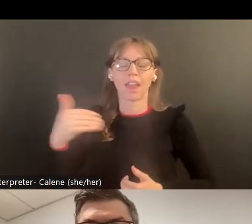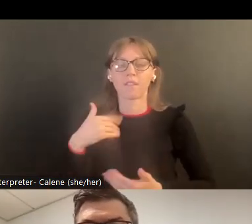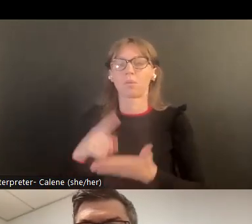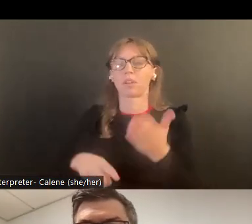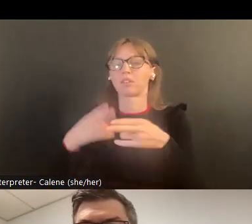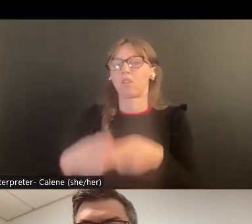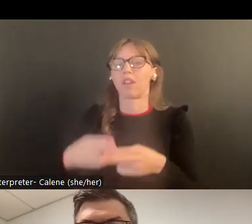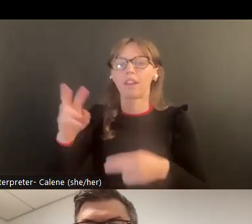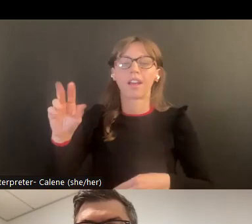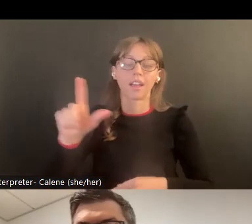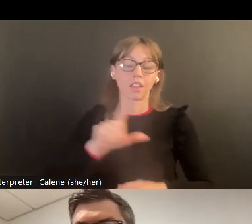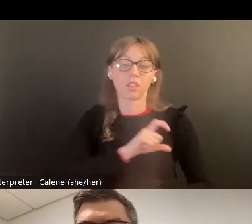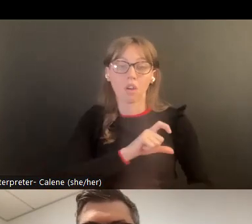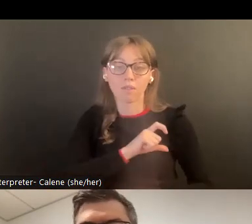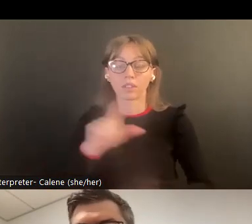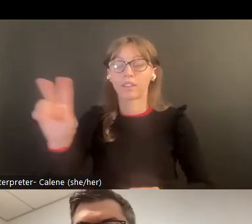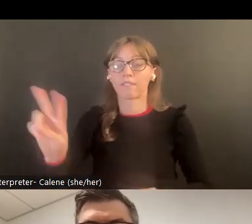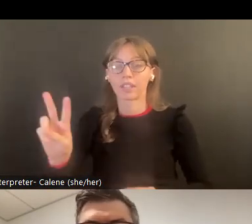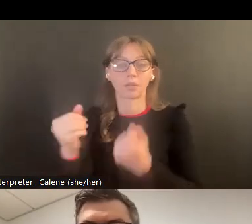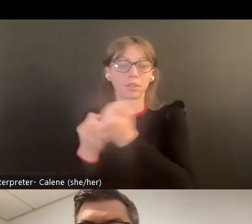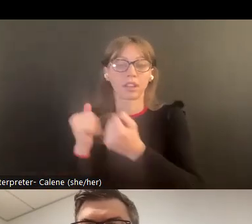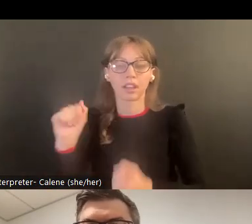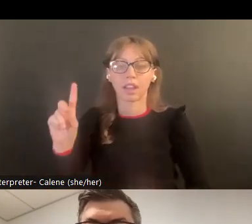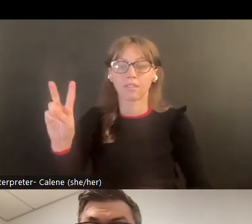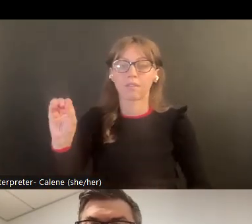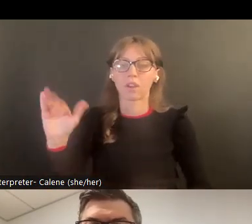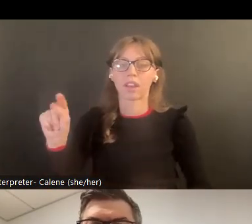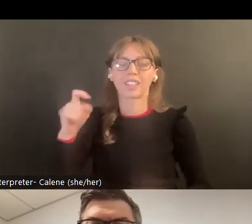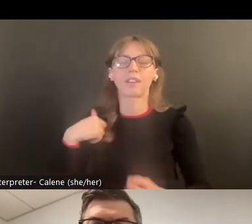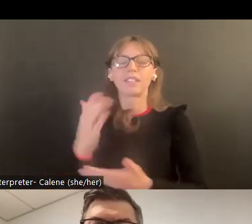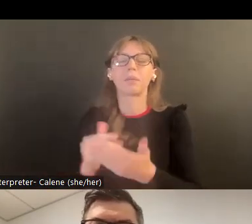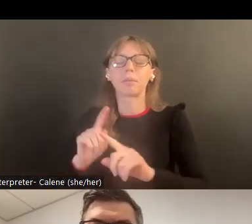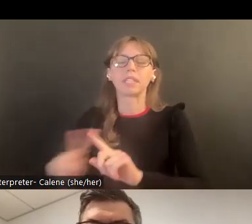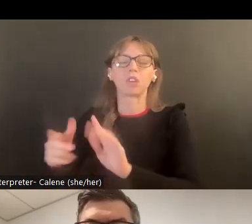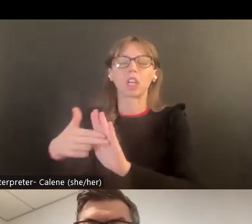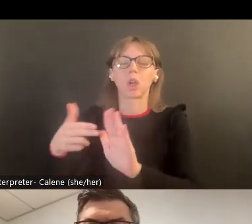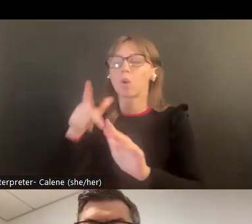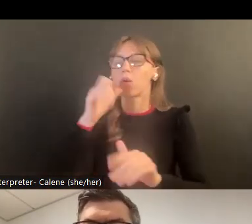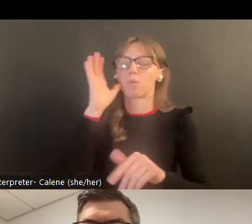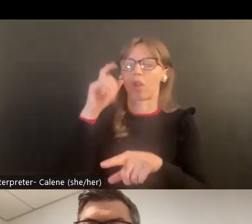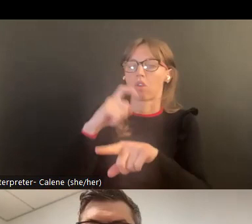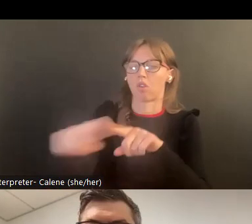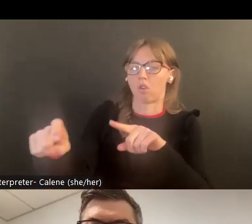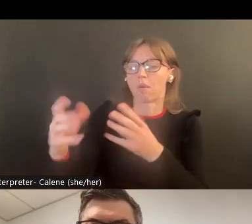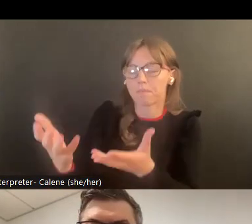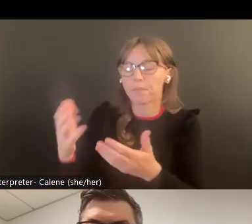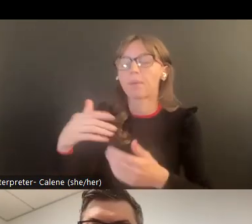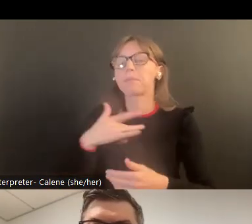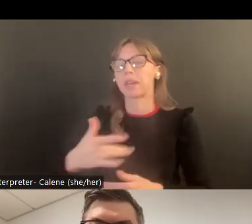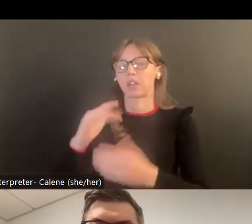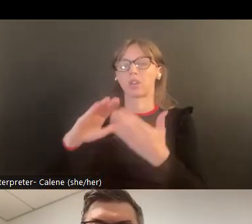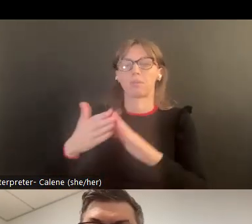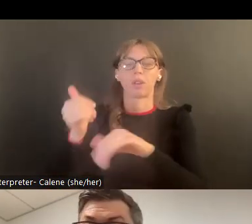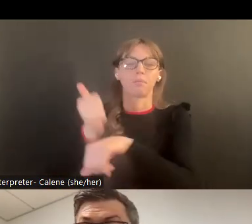de Colorado, puede ser una abogación de la víctima o se